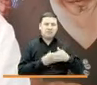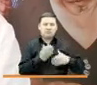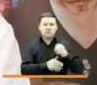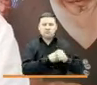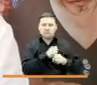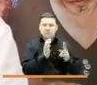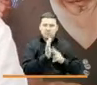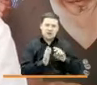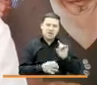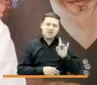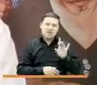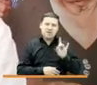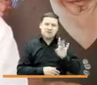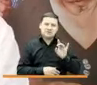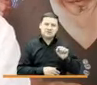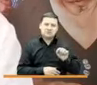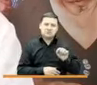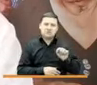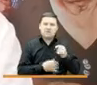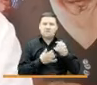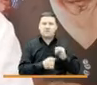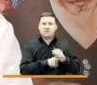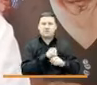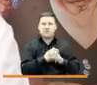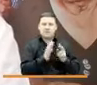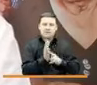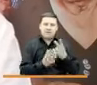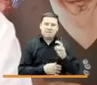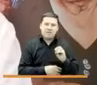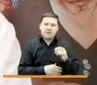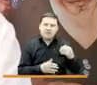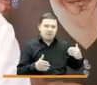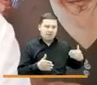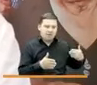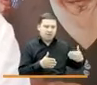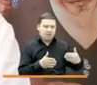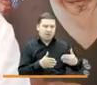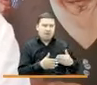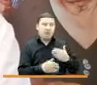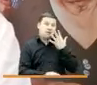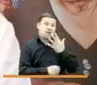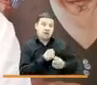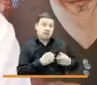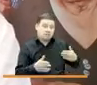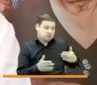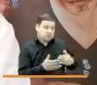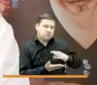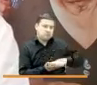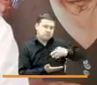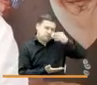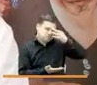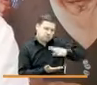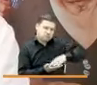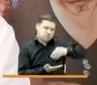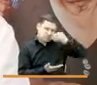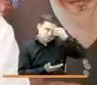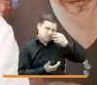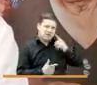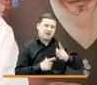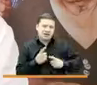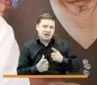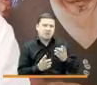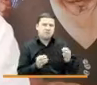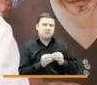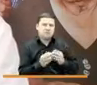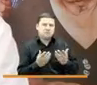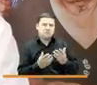2015 se culmina en el año 2020 pero fueron cinco años de aprendizaje de luchas de